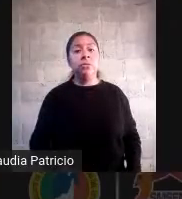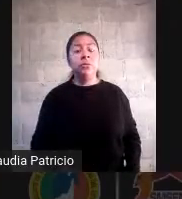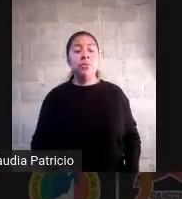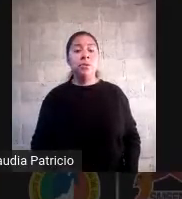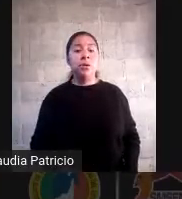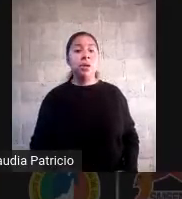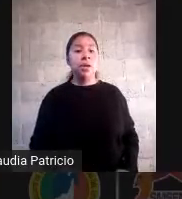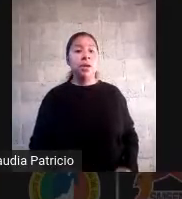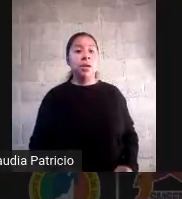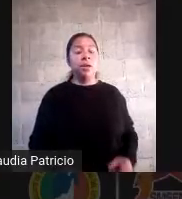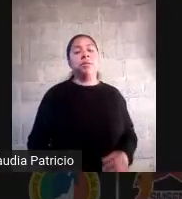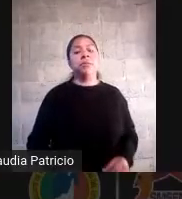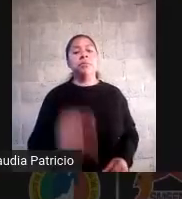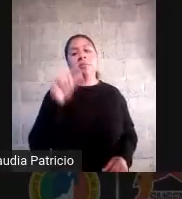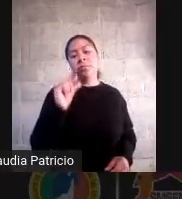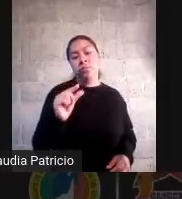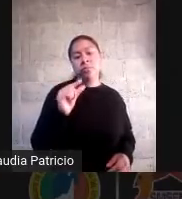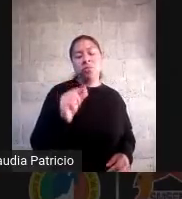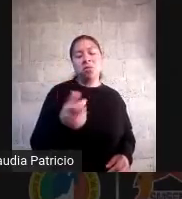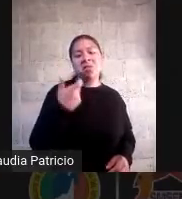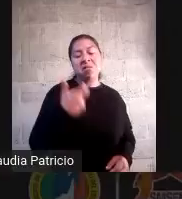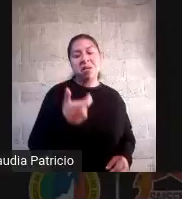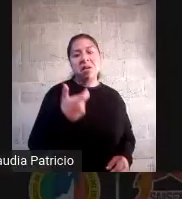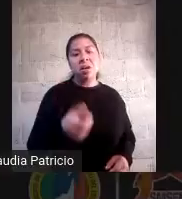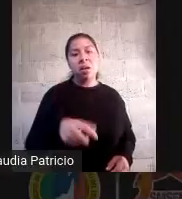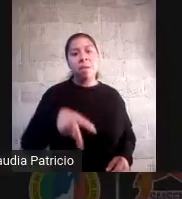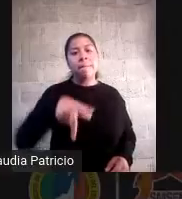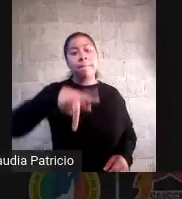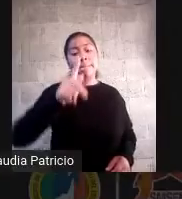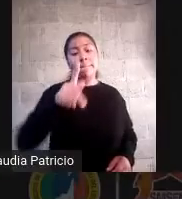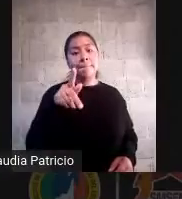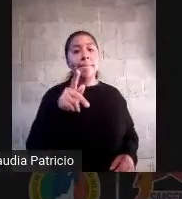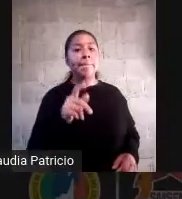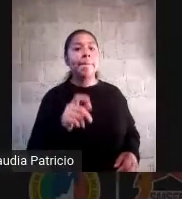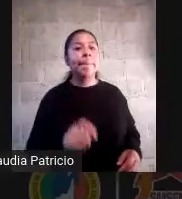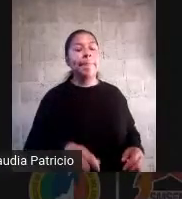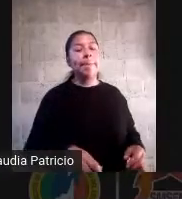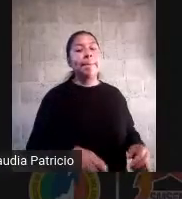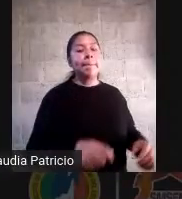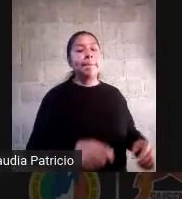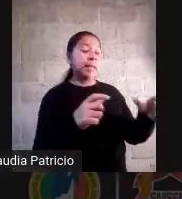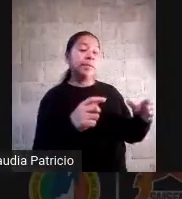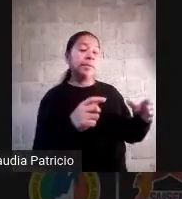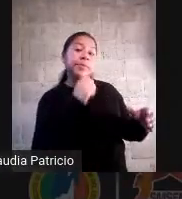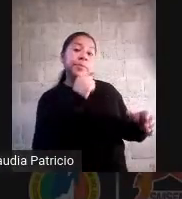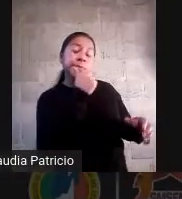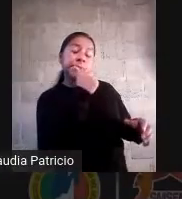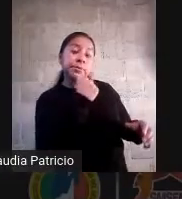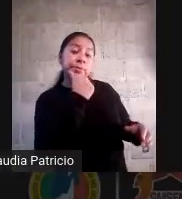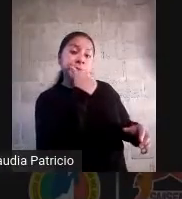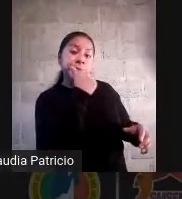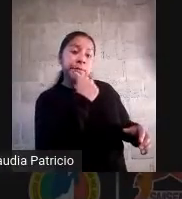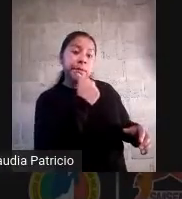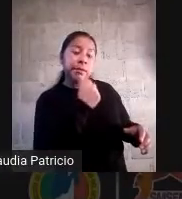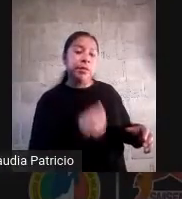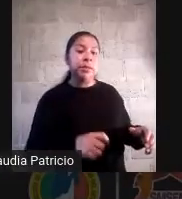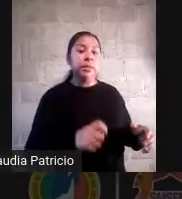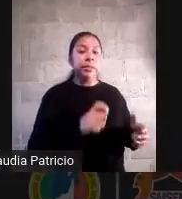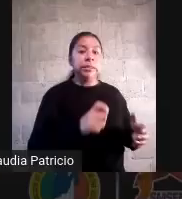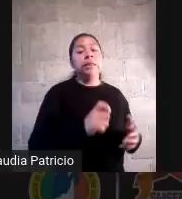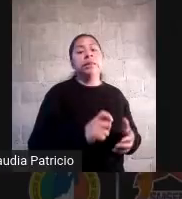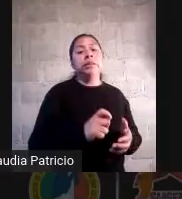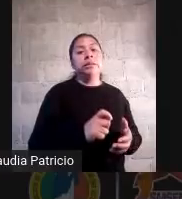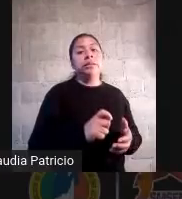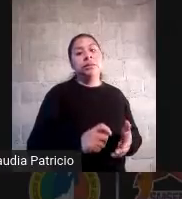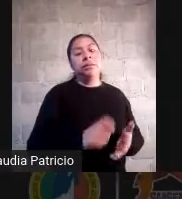le hicieron una ranura niños por favor escriban y los que no pueden escribir dibujen y los que no pueden dibujar que lo platiquen